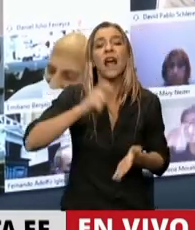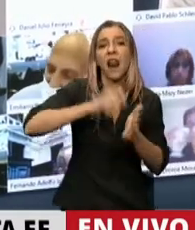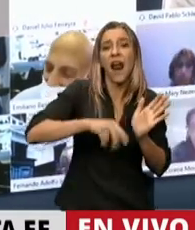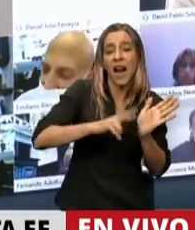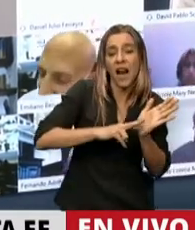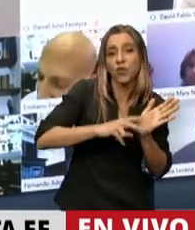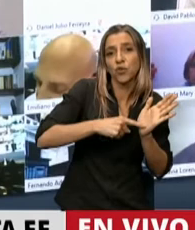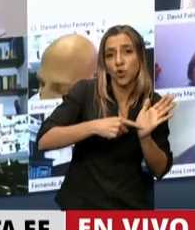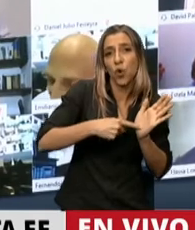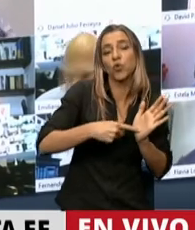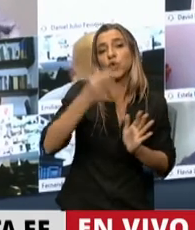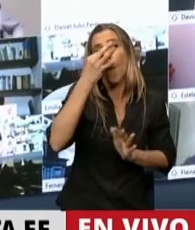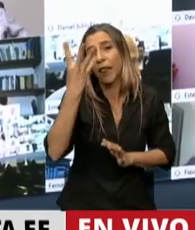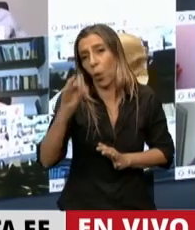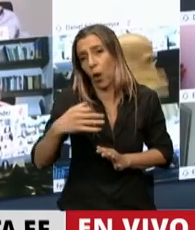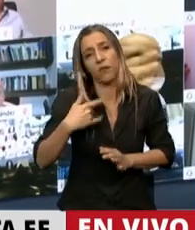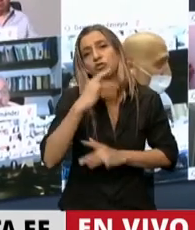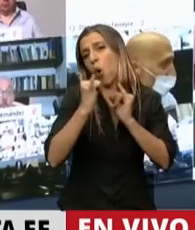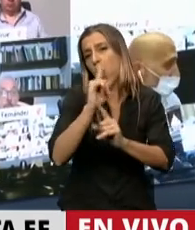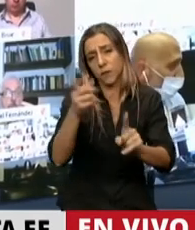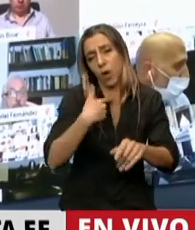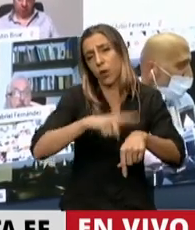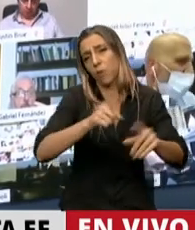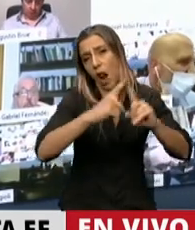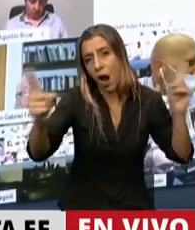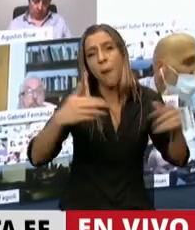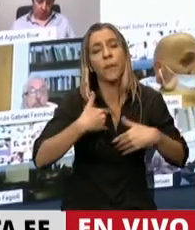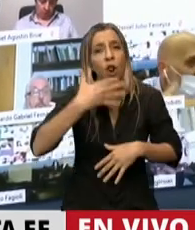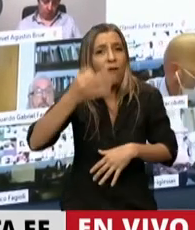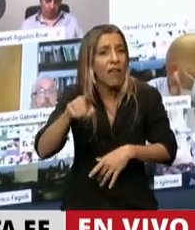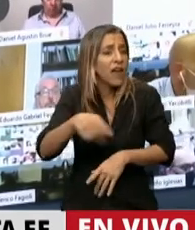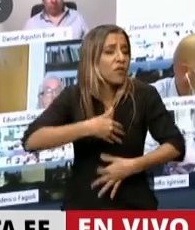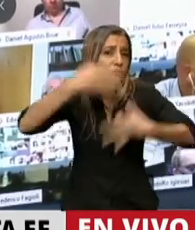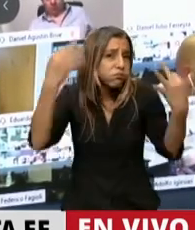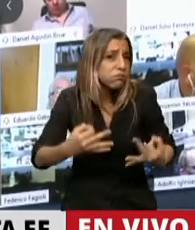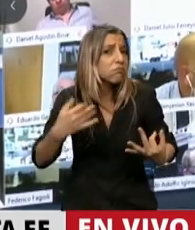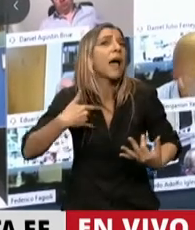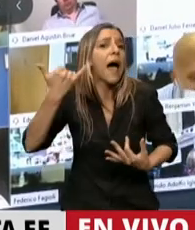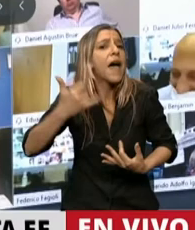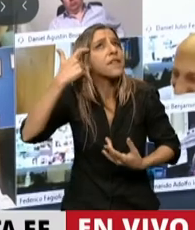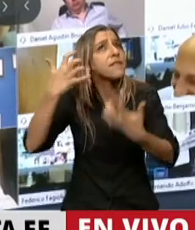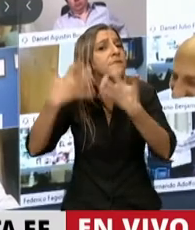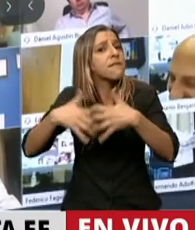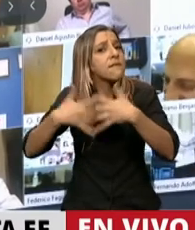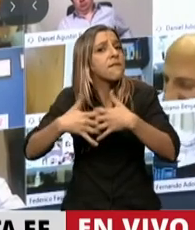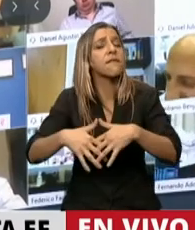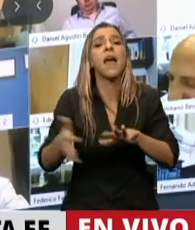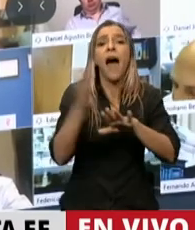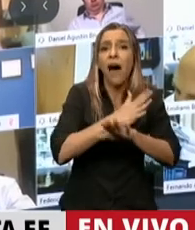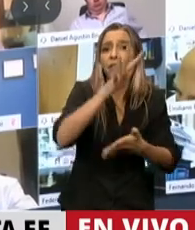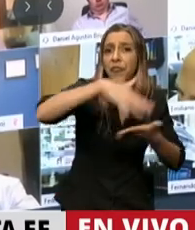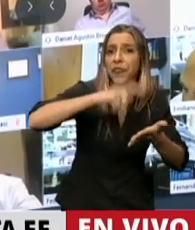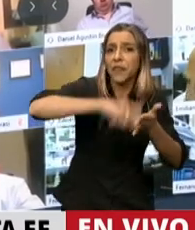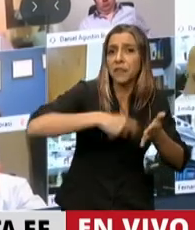y no lo explico para ganarme tiempo, es un criterio racional. Es un criterio que en el dictamen de diputado no estaba,